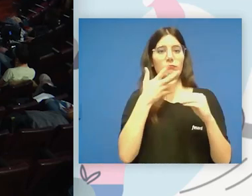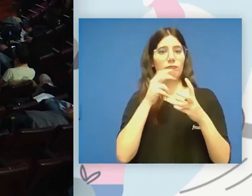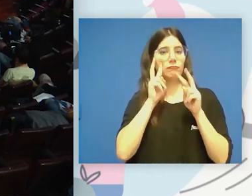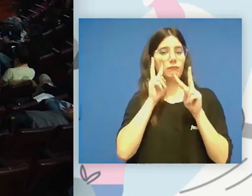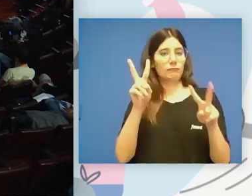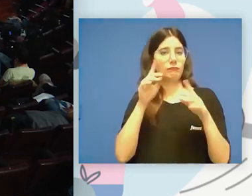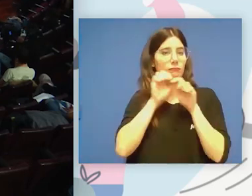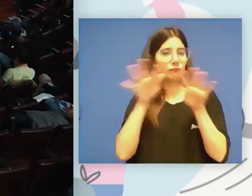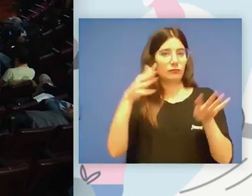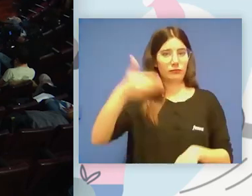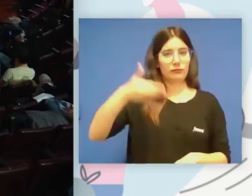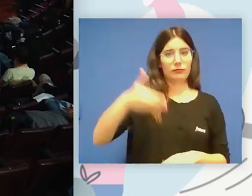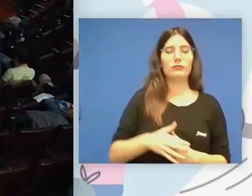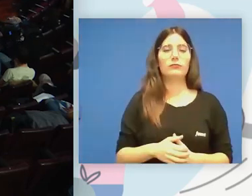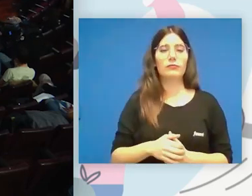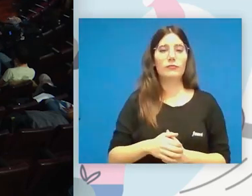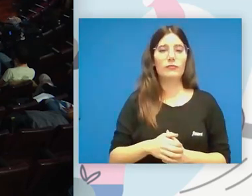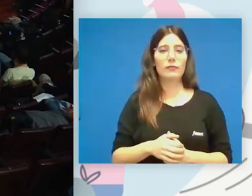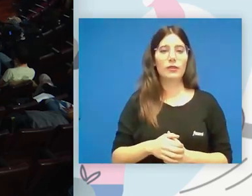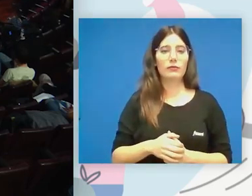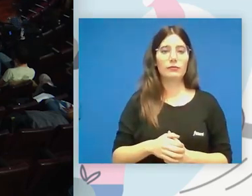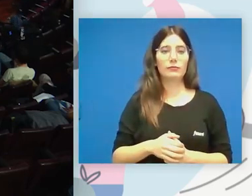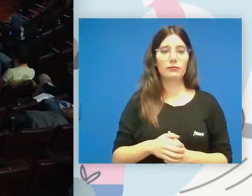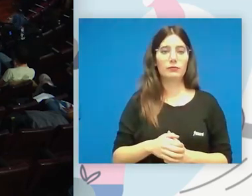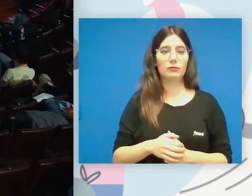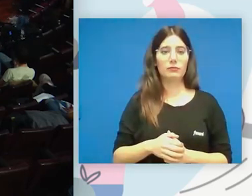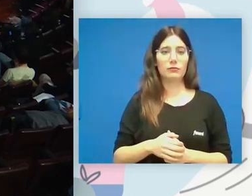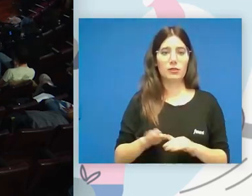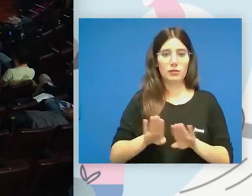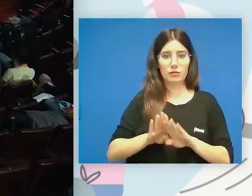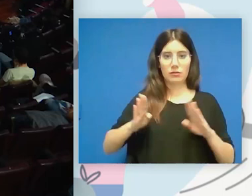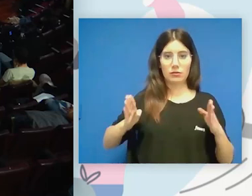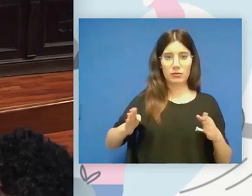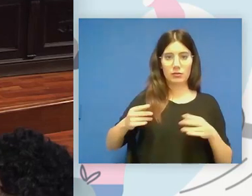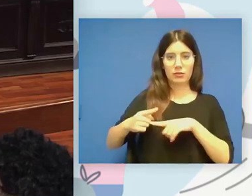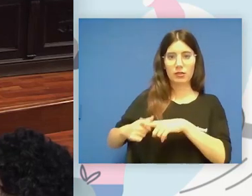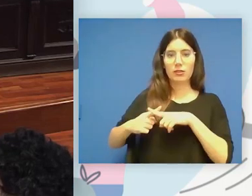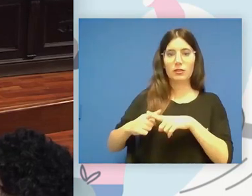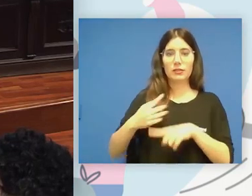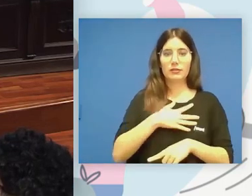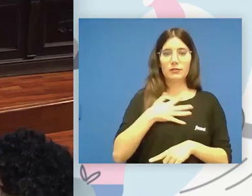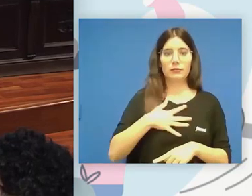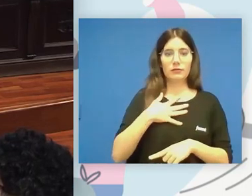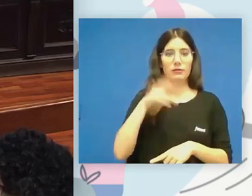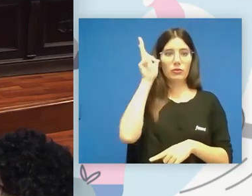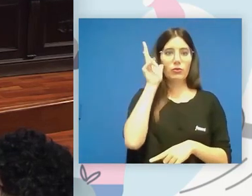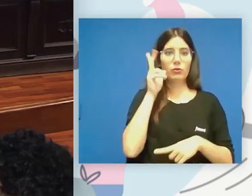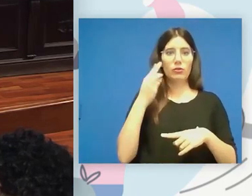decía Ramón, la mesa que tengo el placer de compartir con tres buenos amigos,